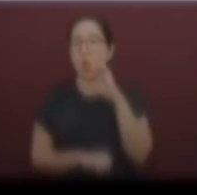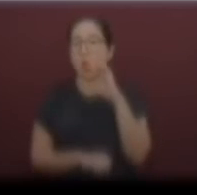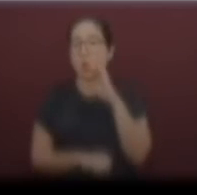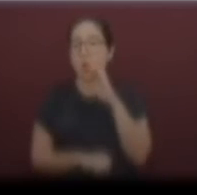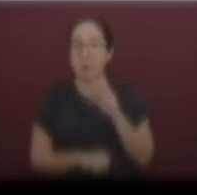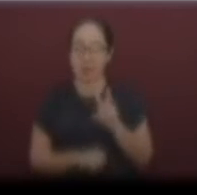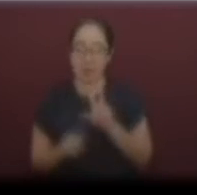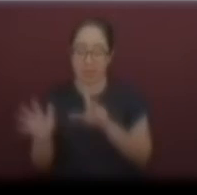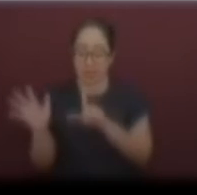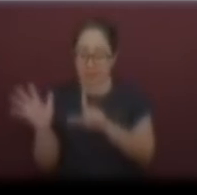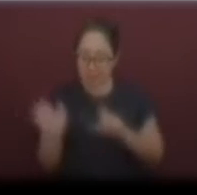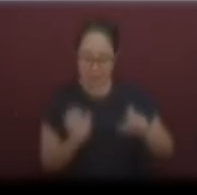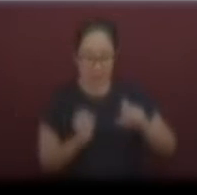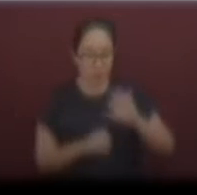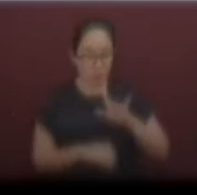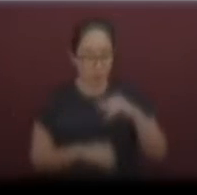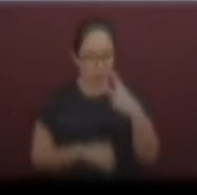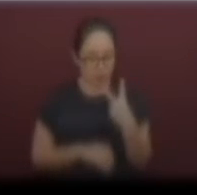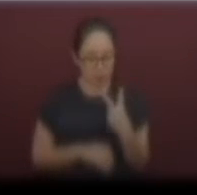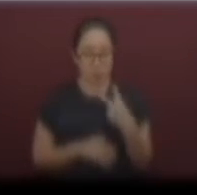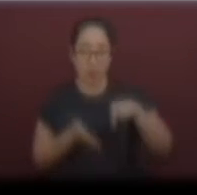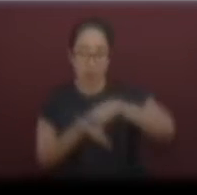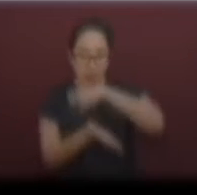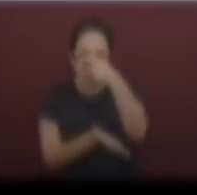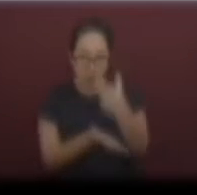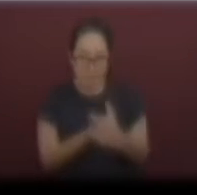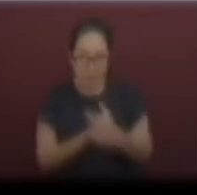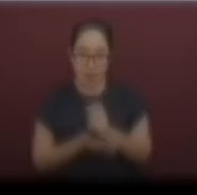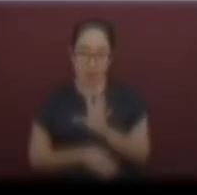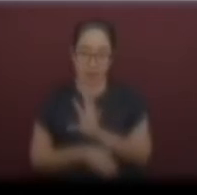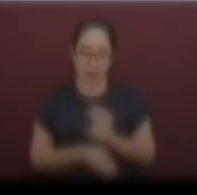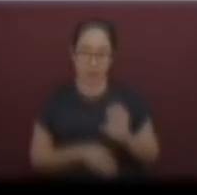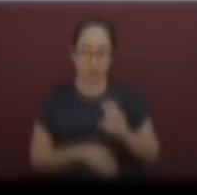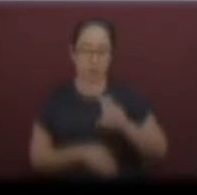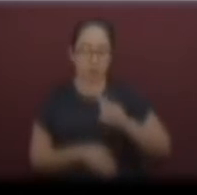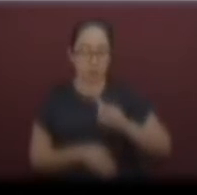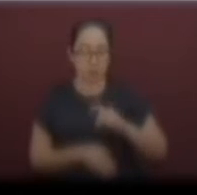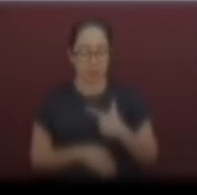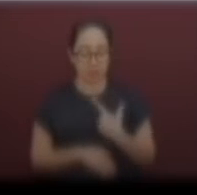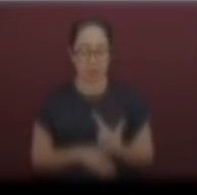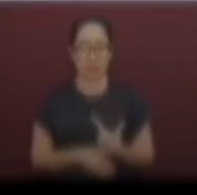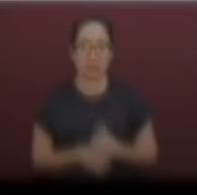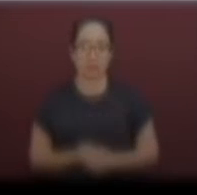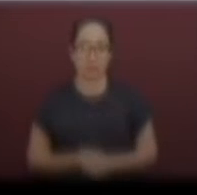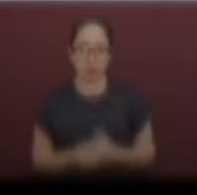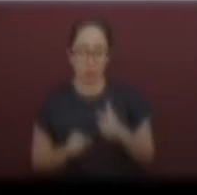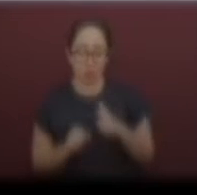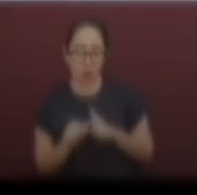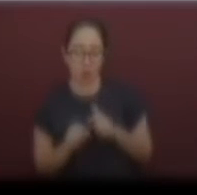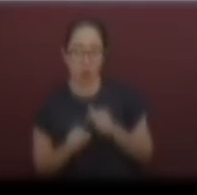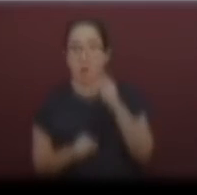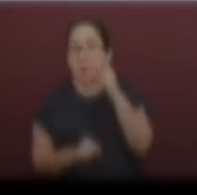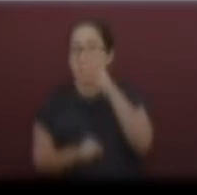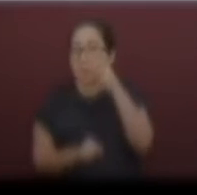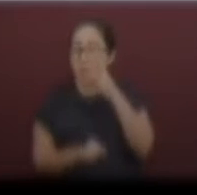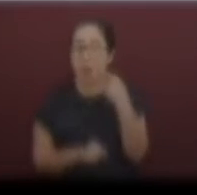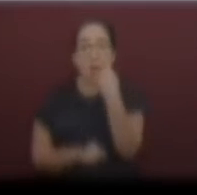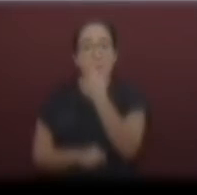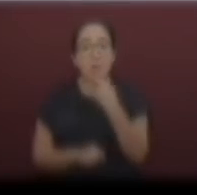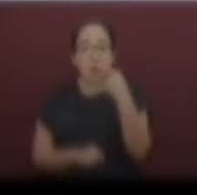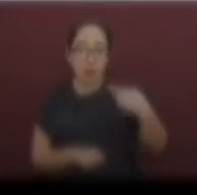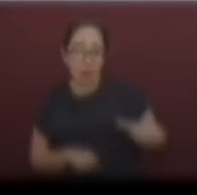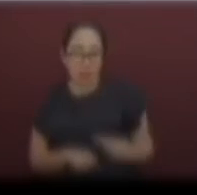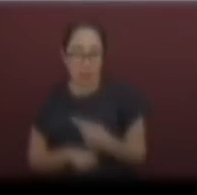752. Y Jalapa, allá, con 537. En Granate, Boca del Río, con